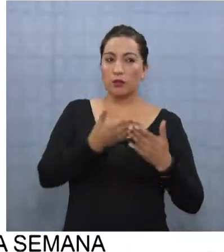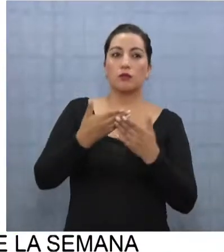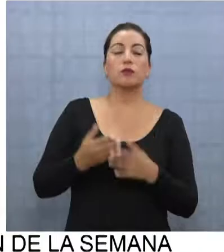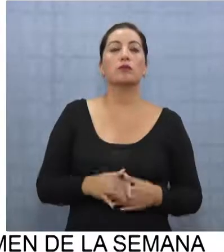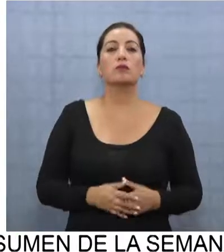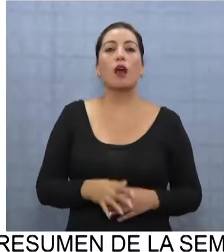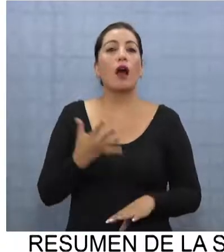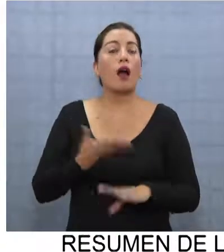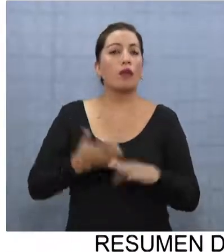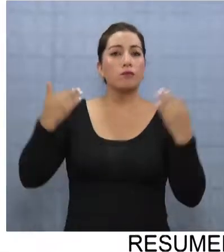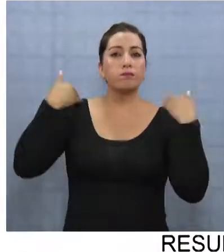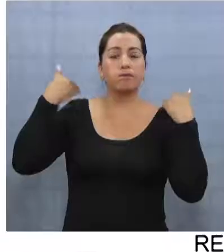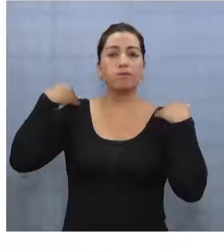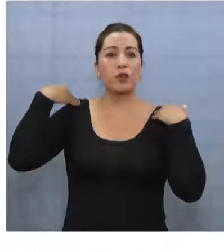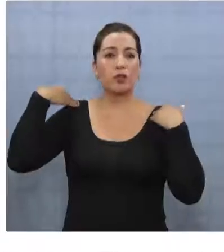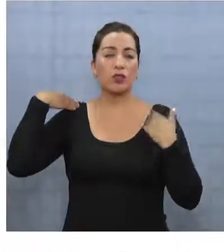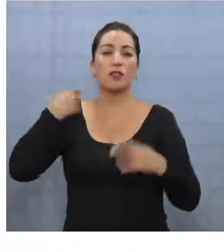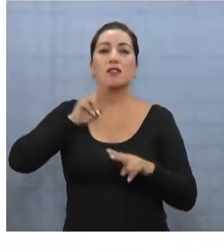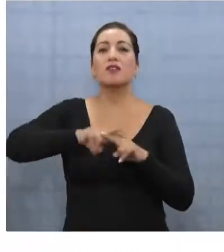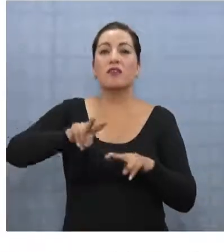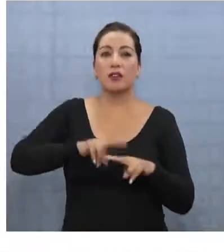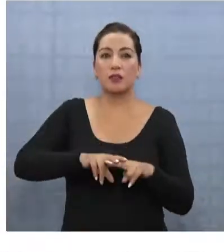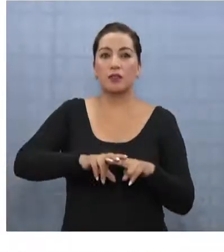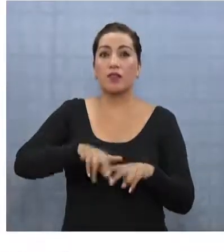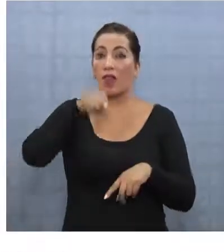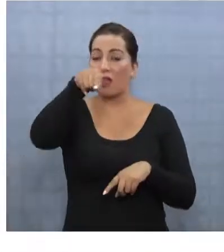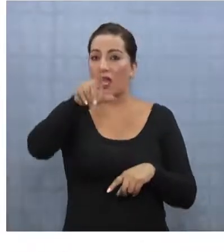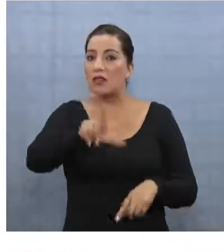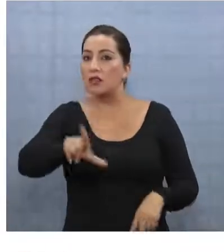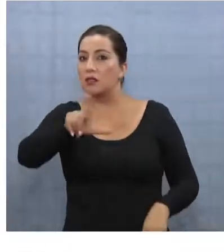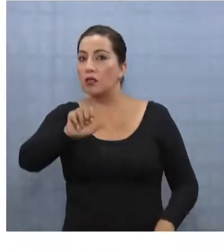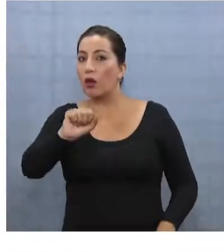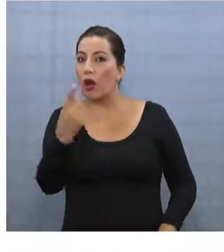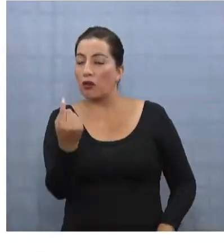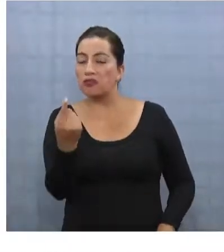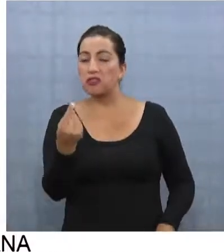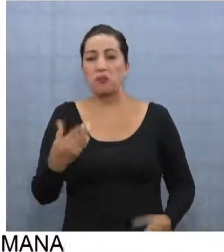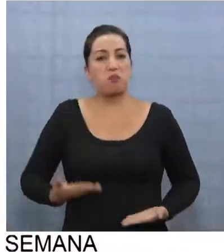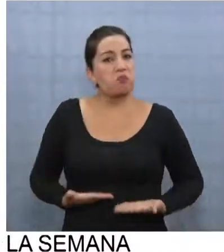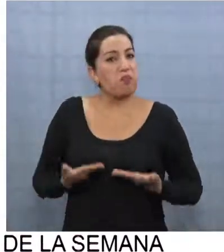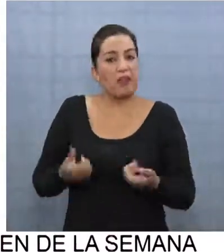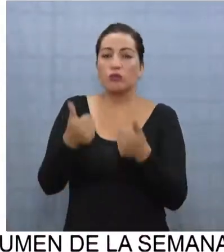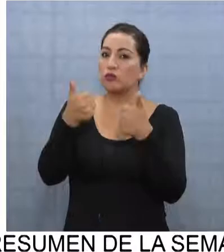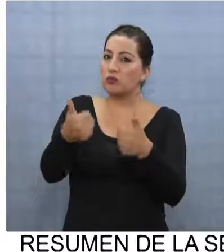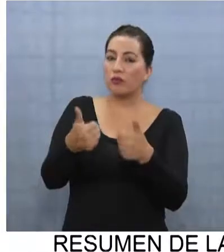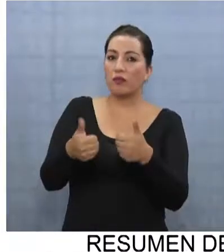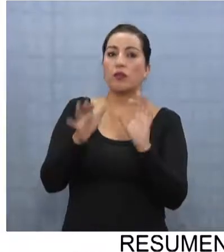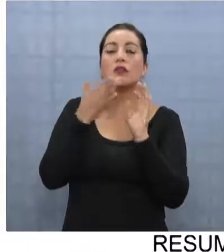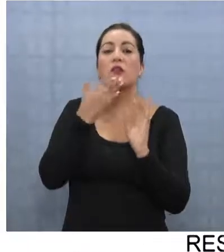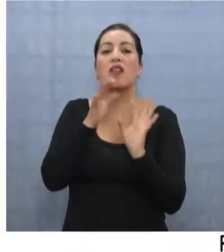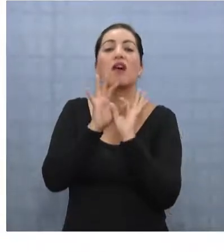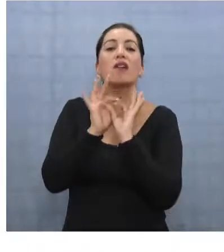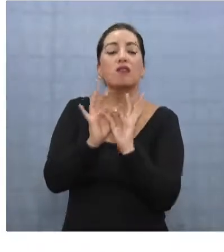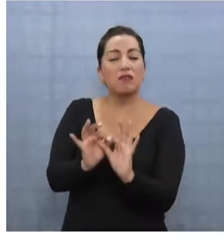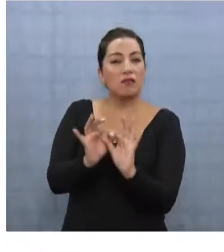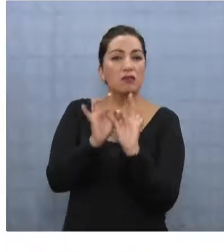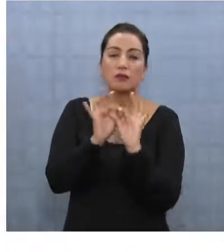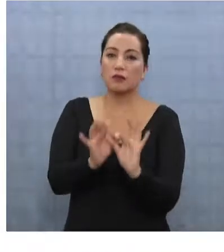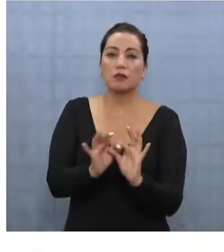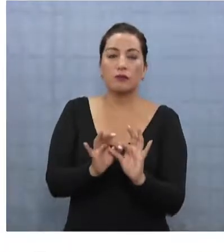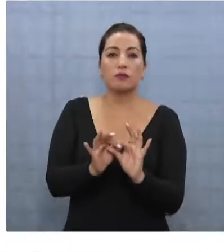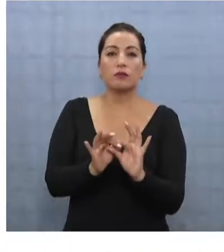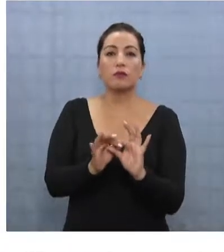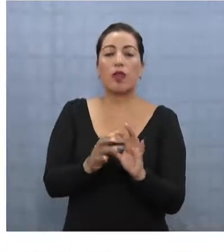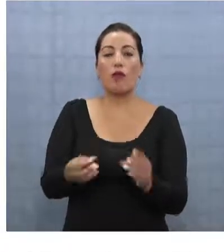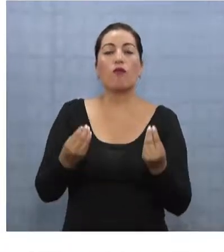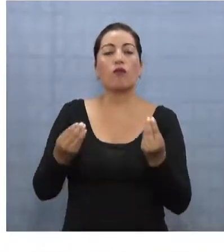alumnos. Hay deportes que se van a realizar en la dependencia del Liceo, que nos ha acogido muy bien. Queremos agradecer de